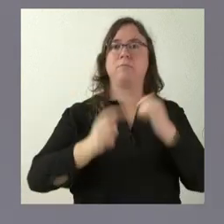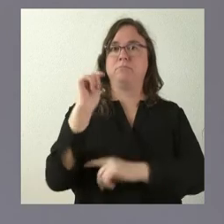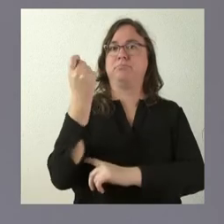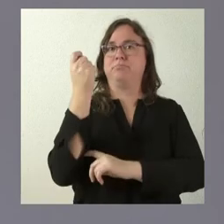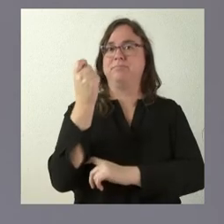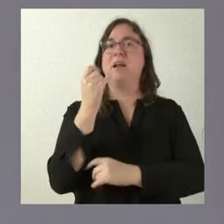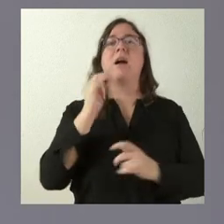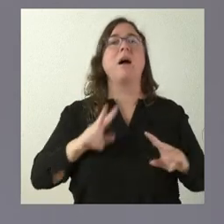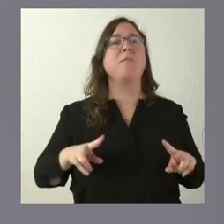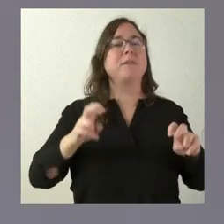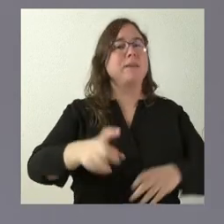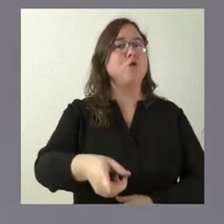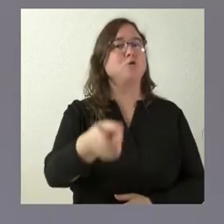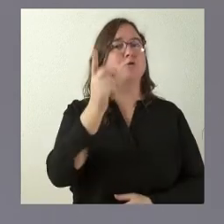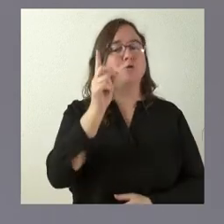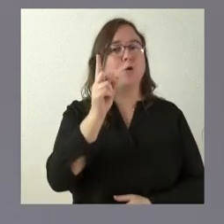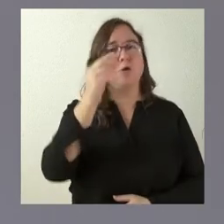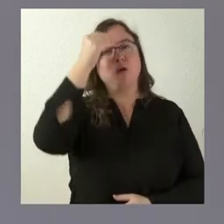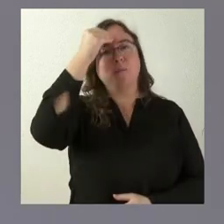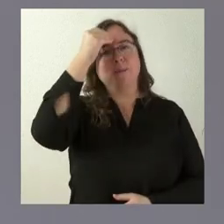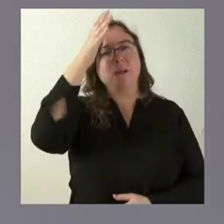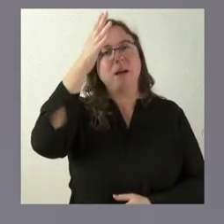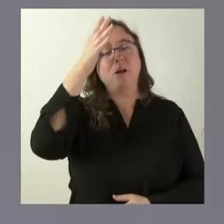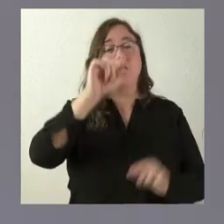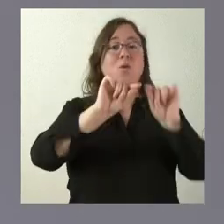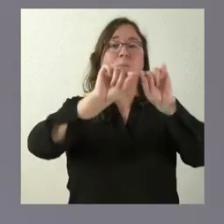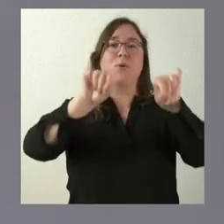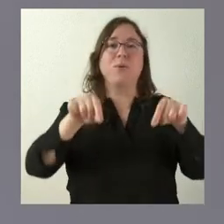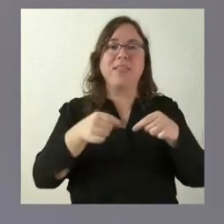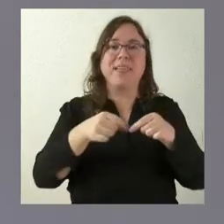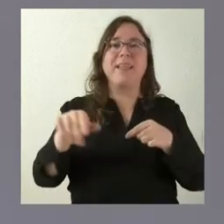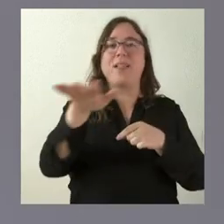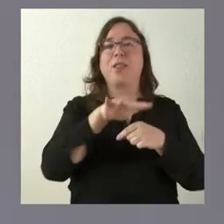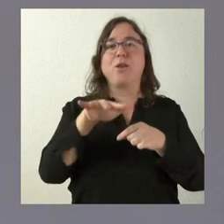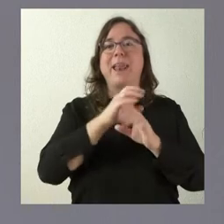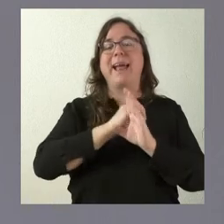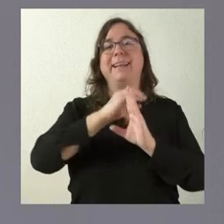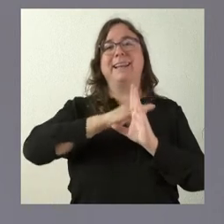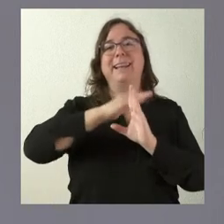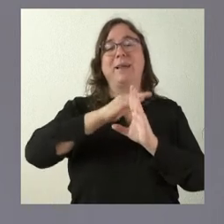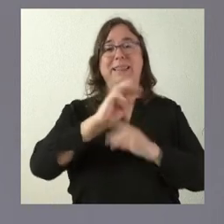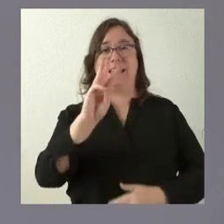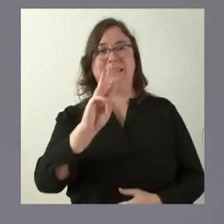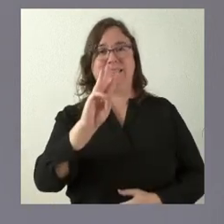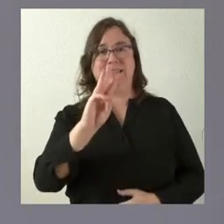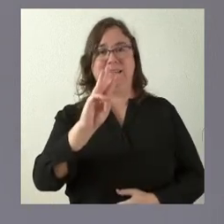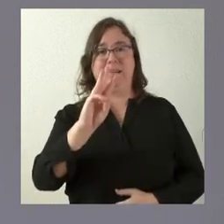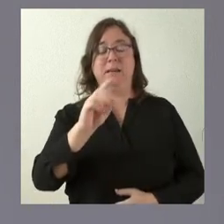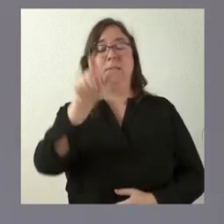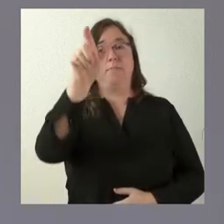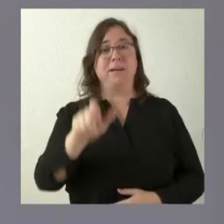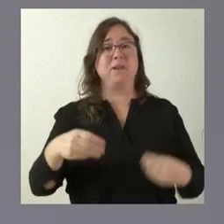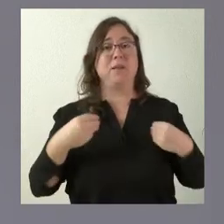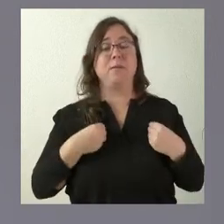previsto inicialmente solo para provincias, para zonas nivel NU3 con menos de ocho